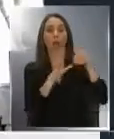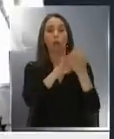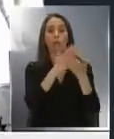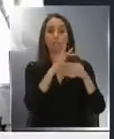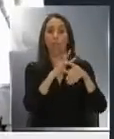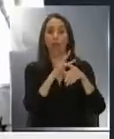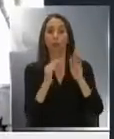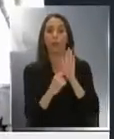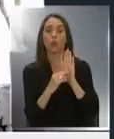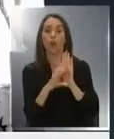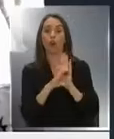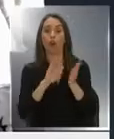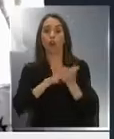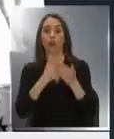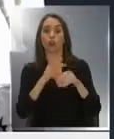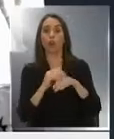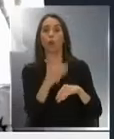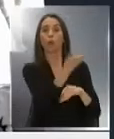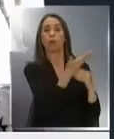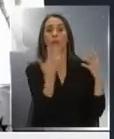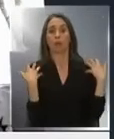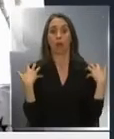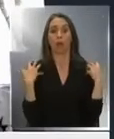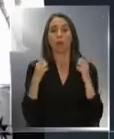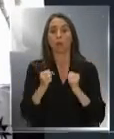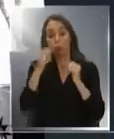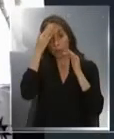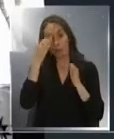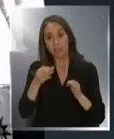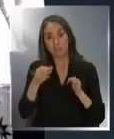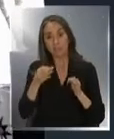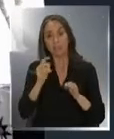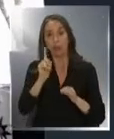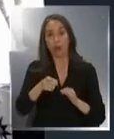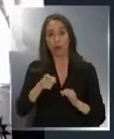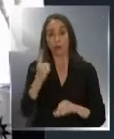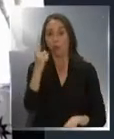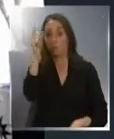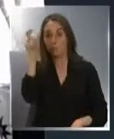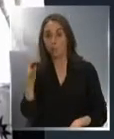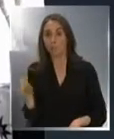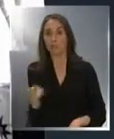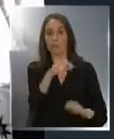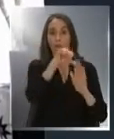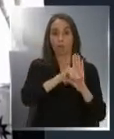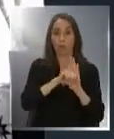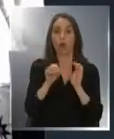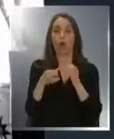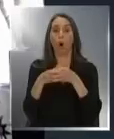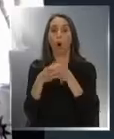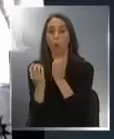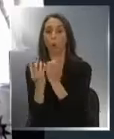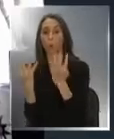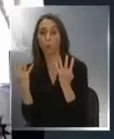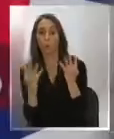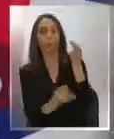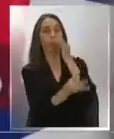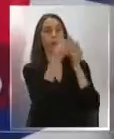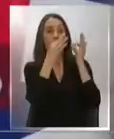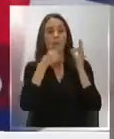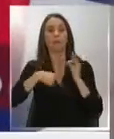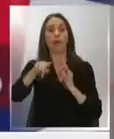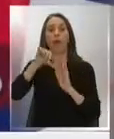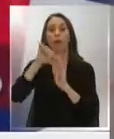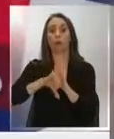contempladas en el código sanitario. Puede determinar la cuarentena de una persona o grupo de personas infectadas.